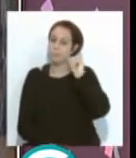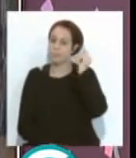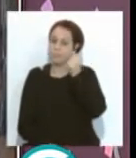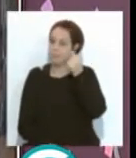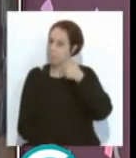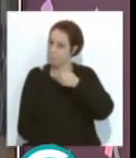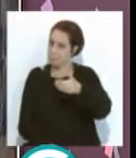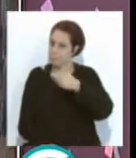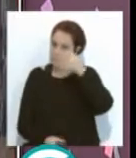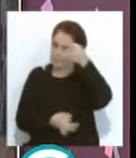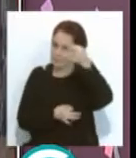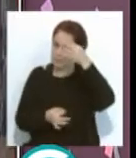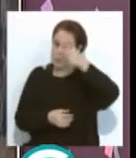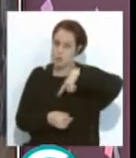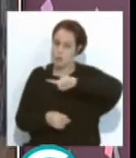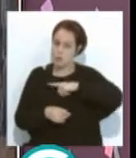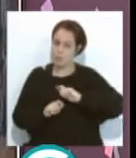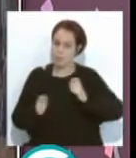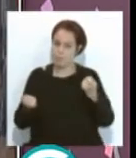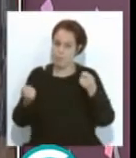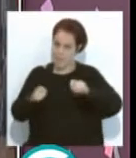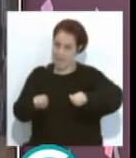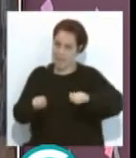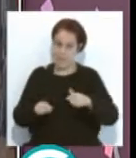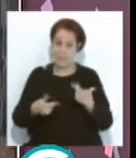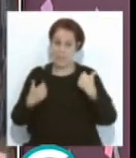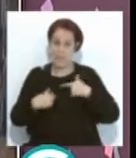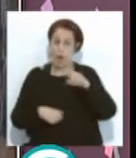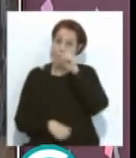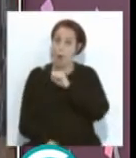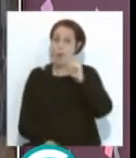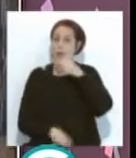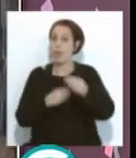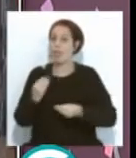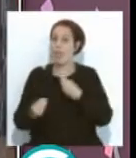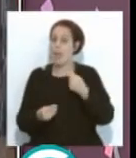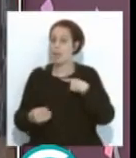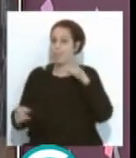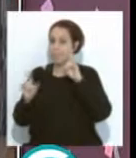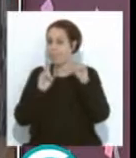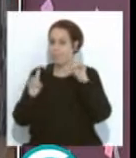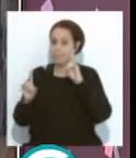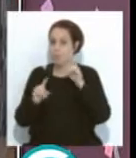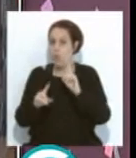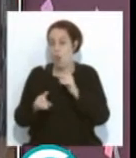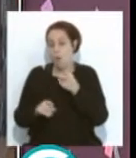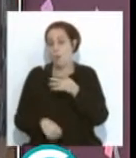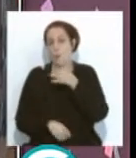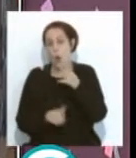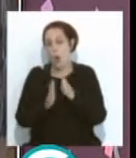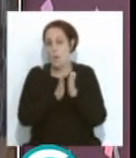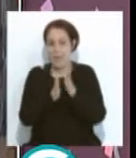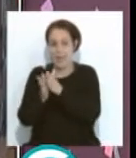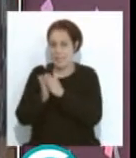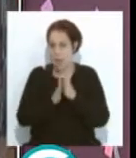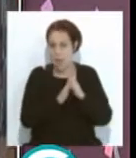detalles y pormenores. Nosotros ponemos el cierre ya y lo hacemos con coplas que nos han sonado, han sonado los argumentos de nuestros compañeros